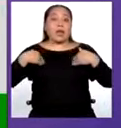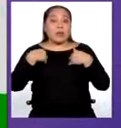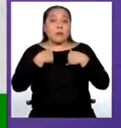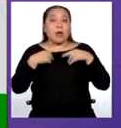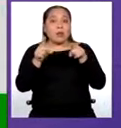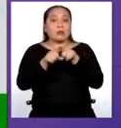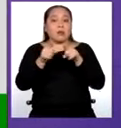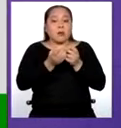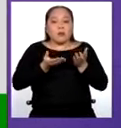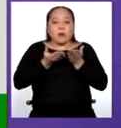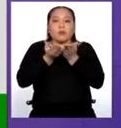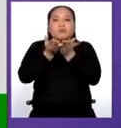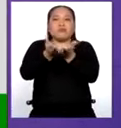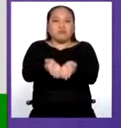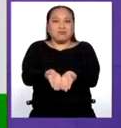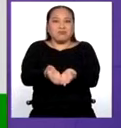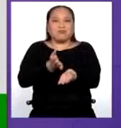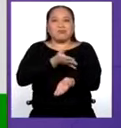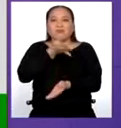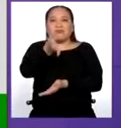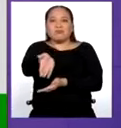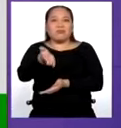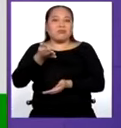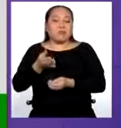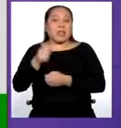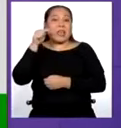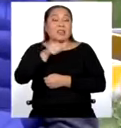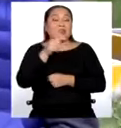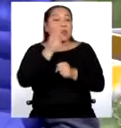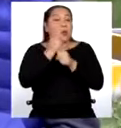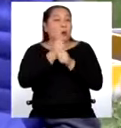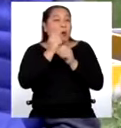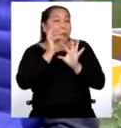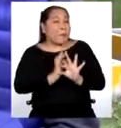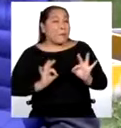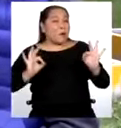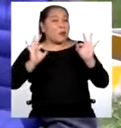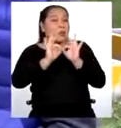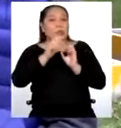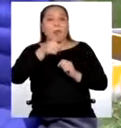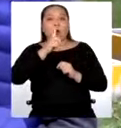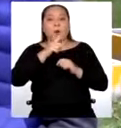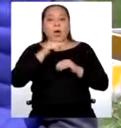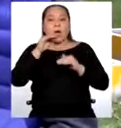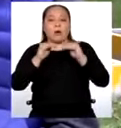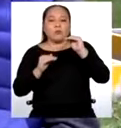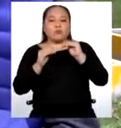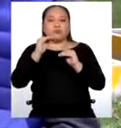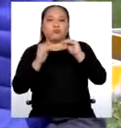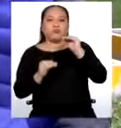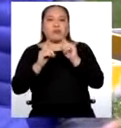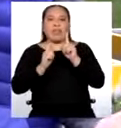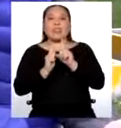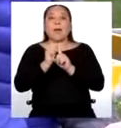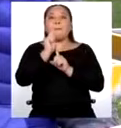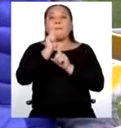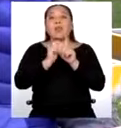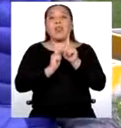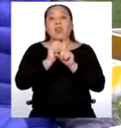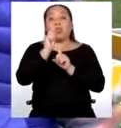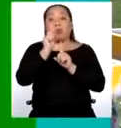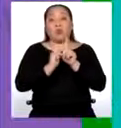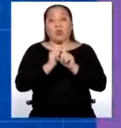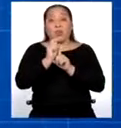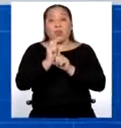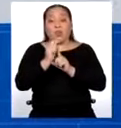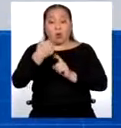hasta para el transporte, ¿no? Y una función especialmente interesante del agua es que regula la temperatura. No solamente en nuestro cuerpo, sino también